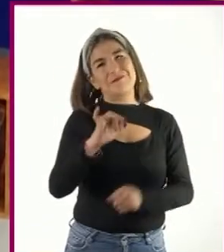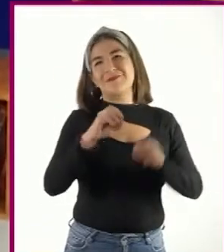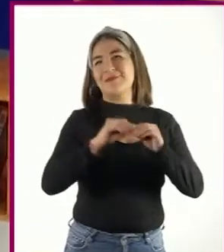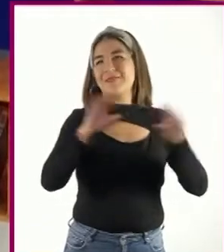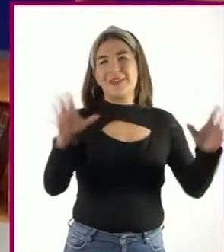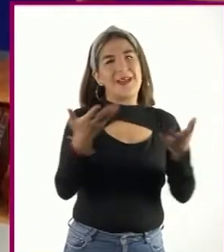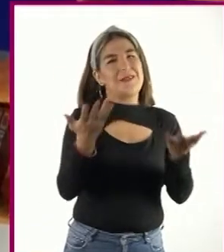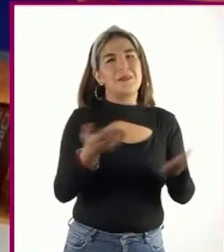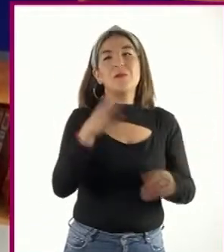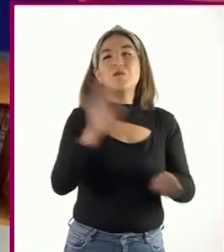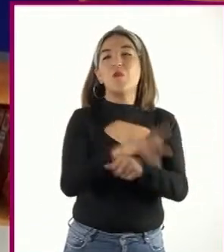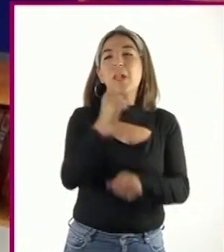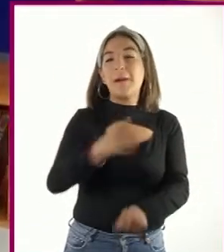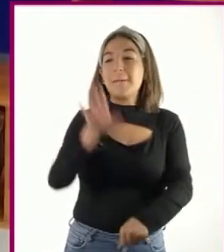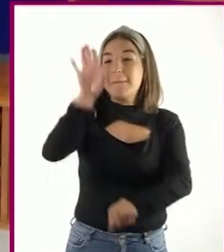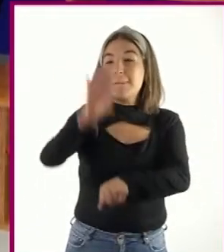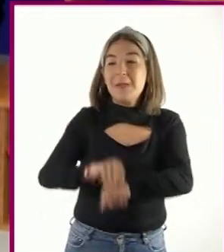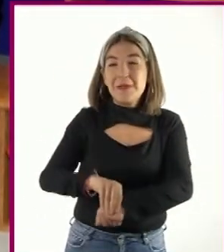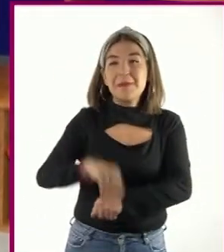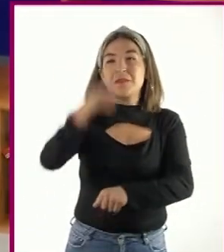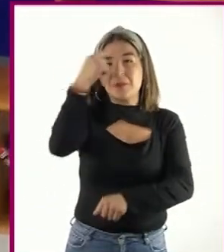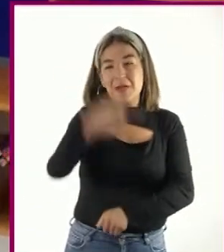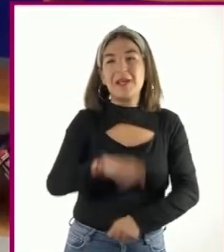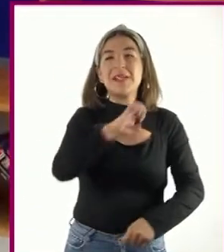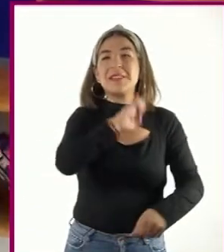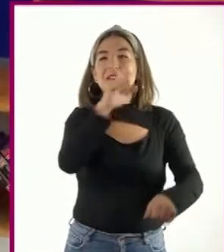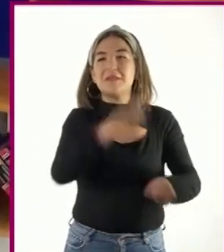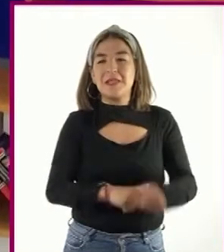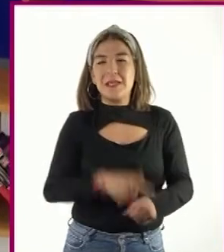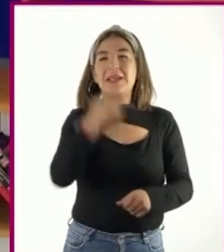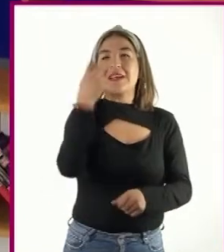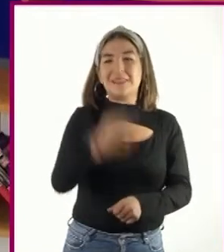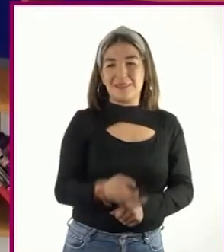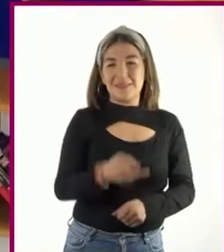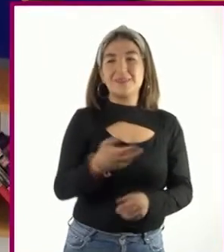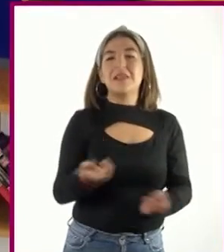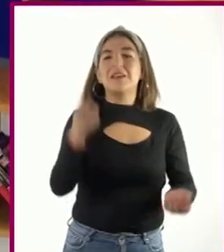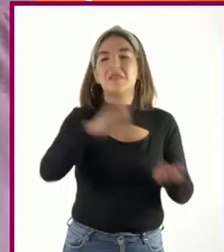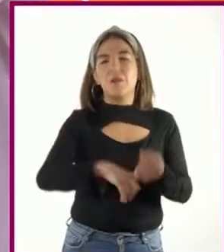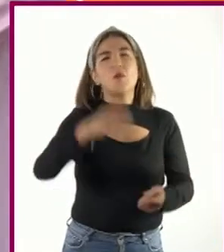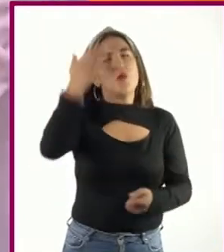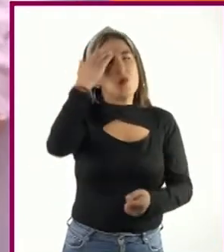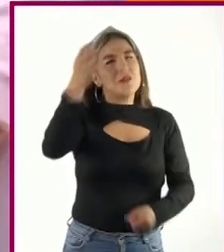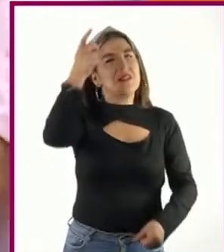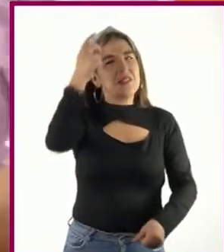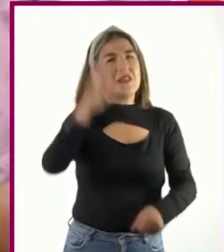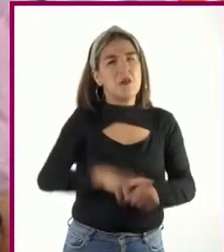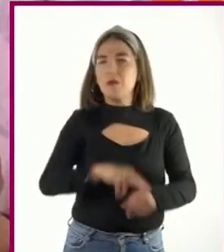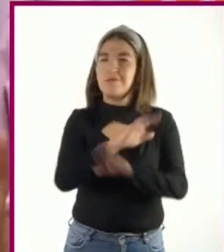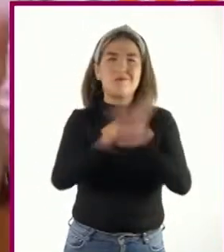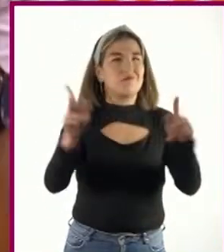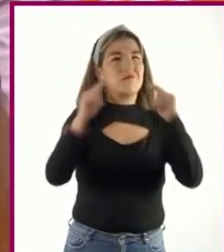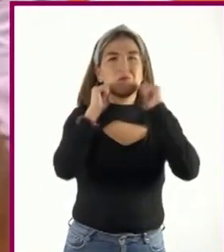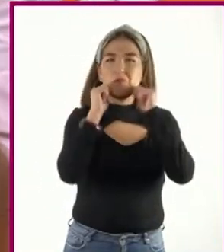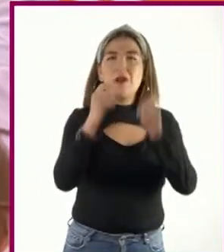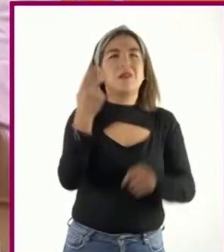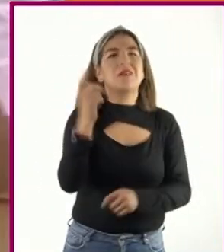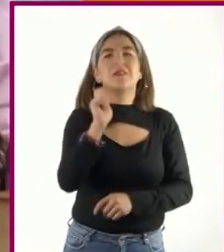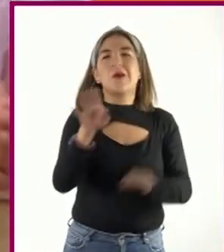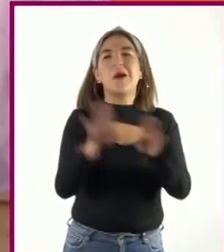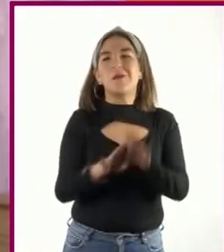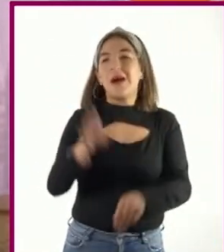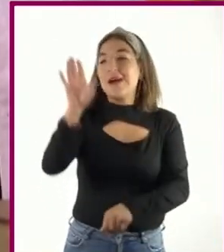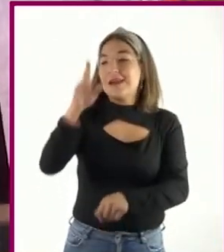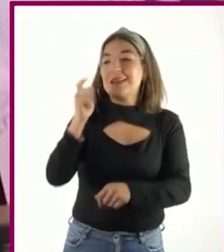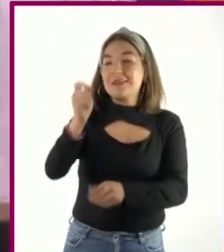profesora, porque están solicitando un permiso especial. Aunque conozcan al director, no están haciendo una petición